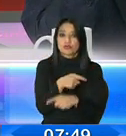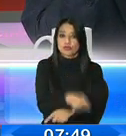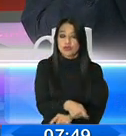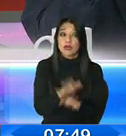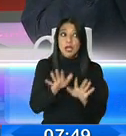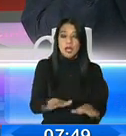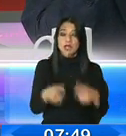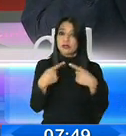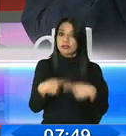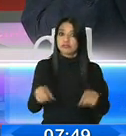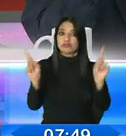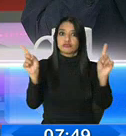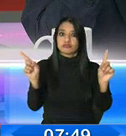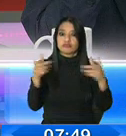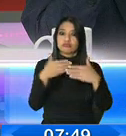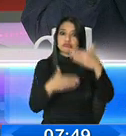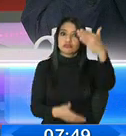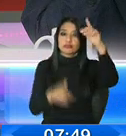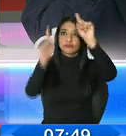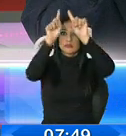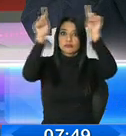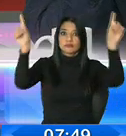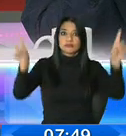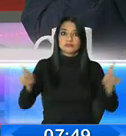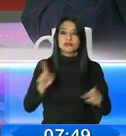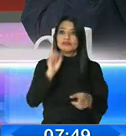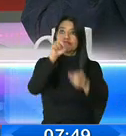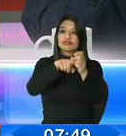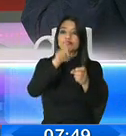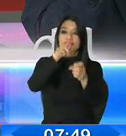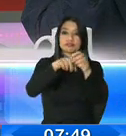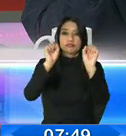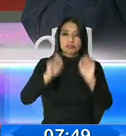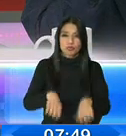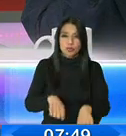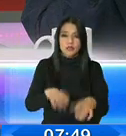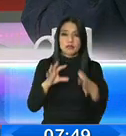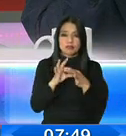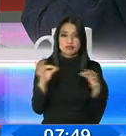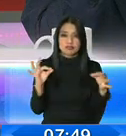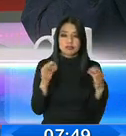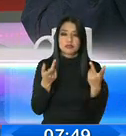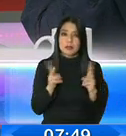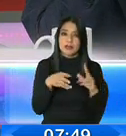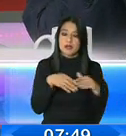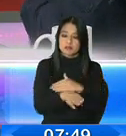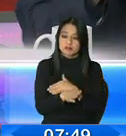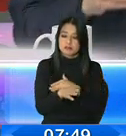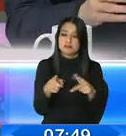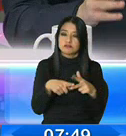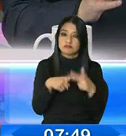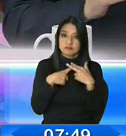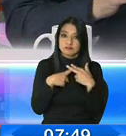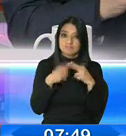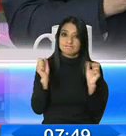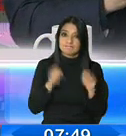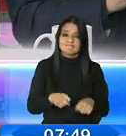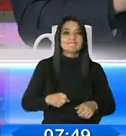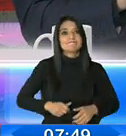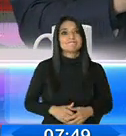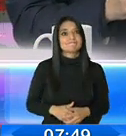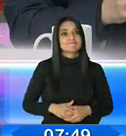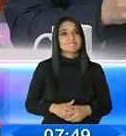sacar pliegos para que la gente pueda inscribirse y pueda acceder a estos recursos.